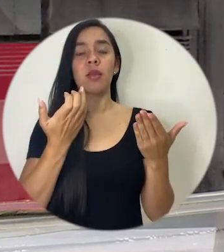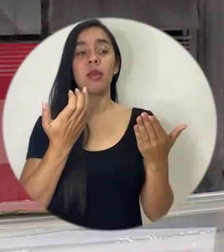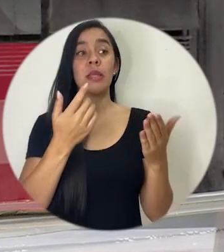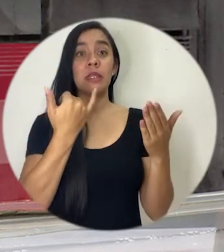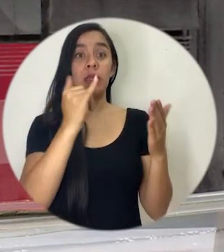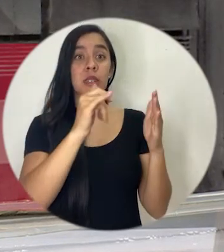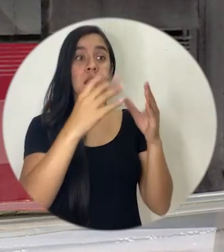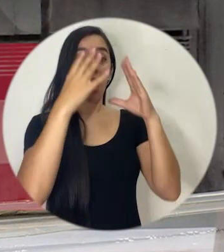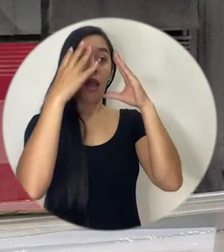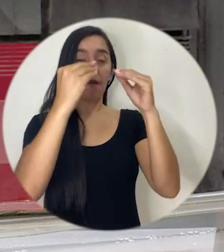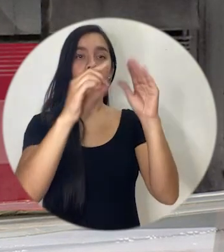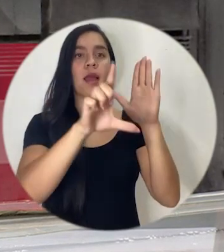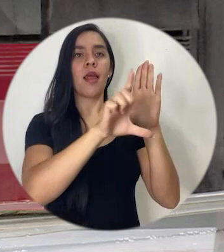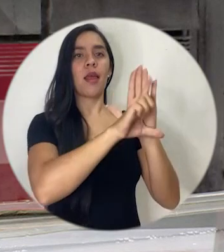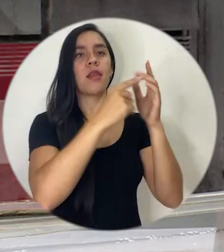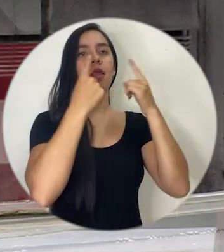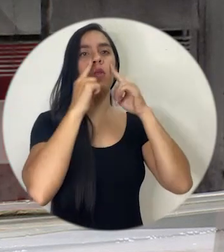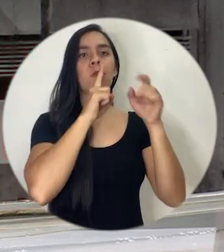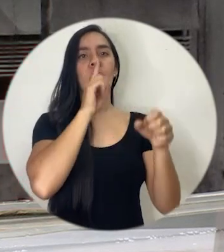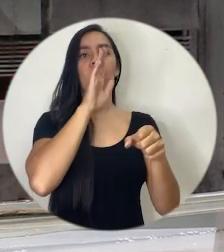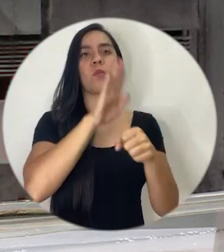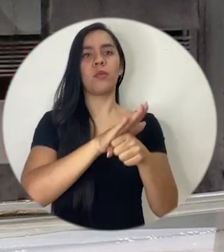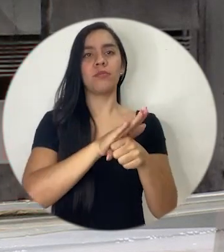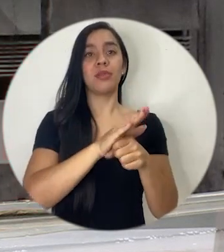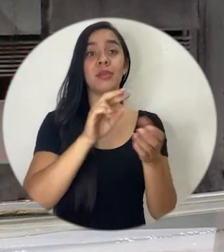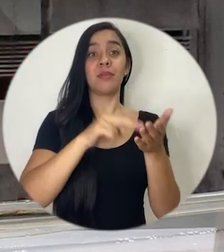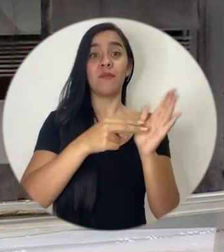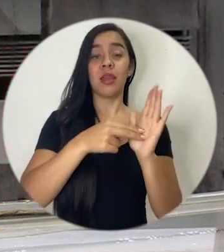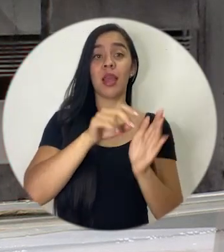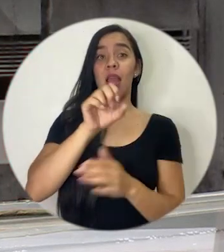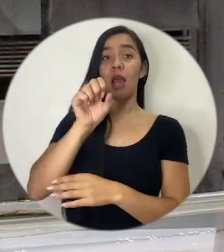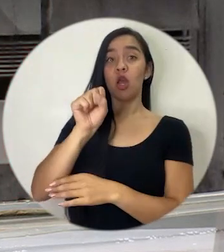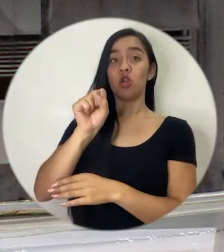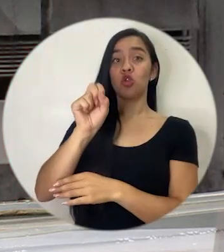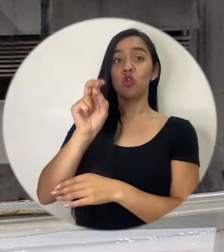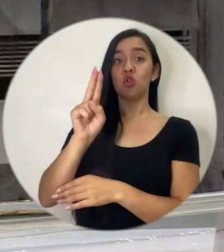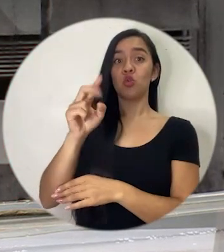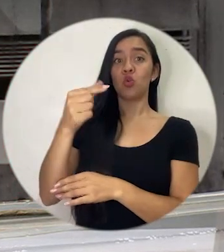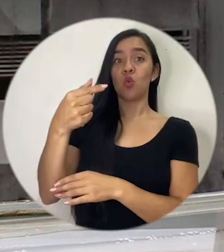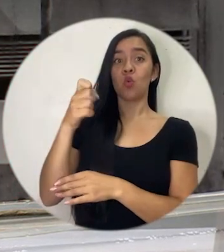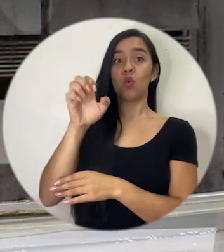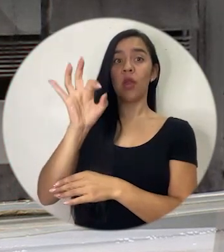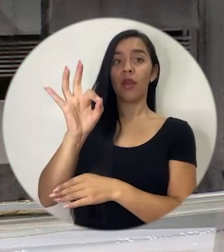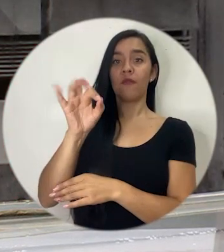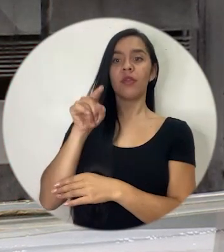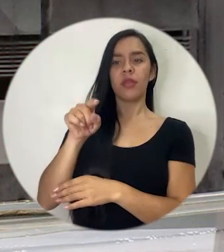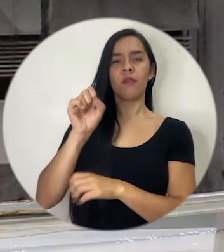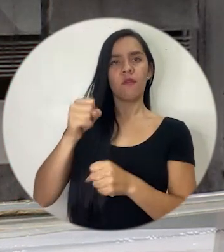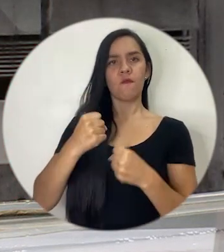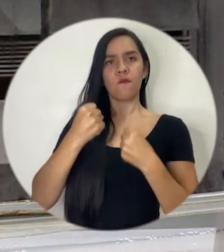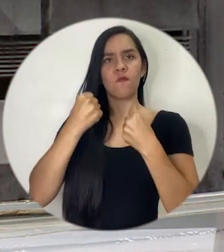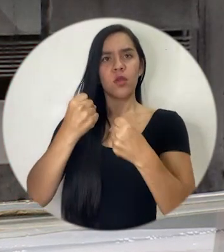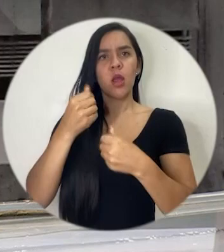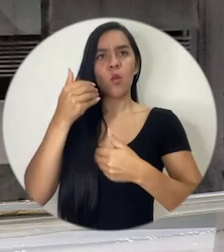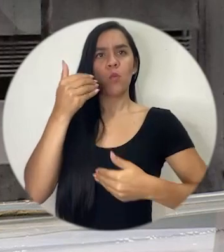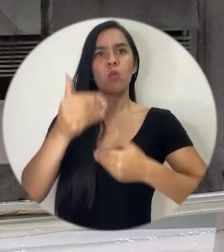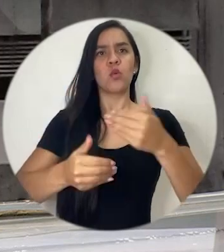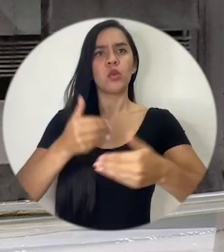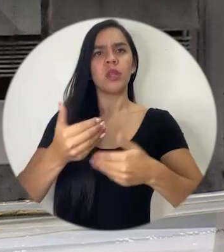planteado que la SUGEF ejerza con fortaleza el proceso de